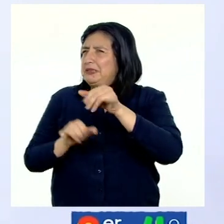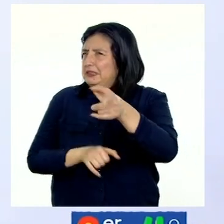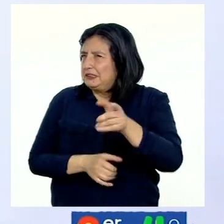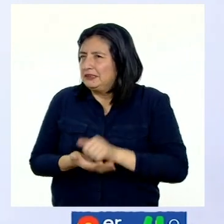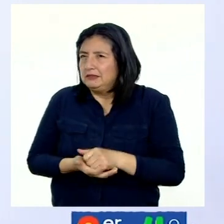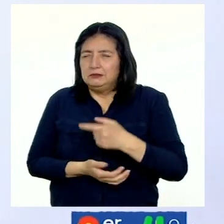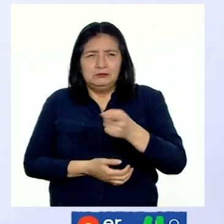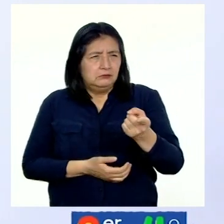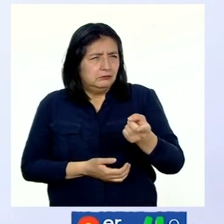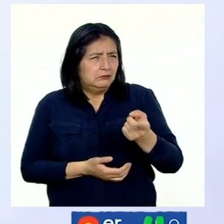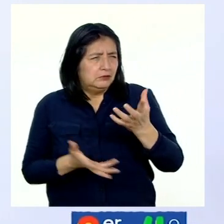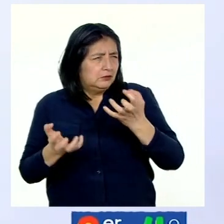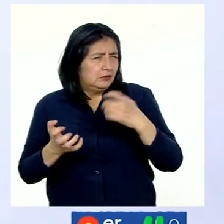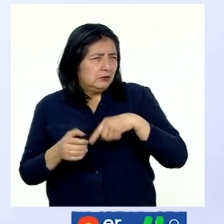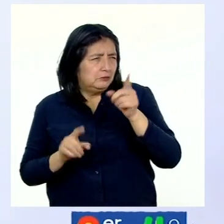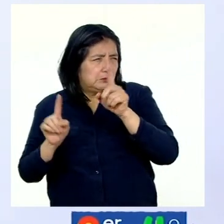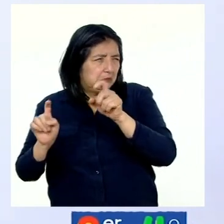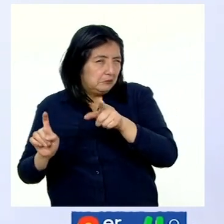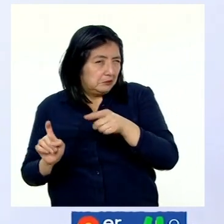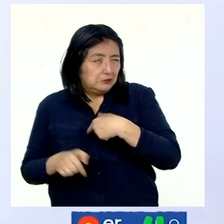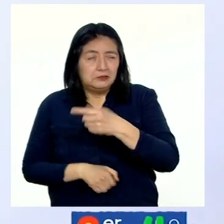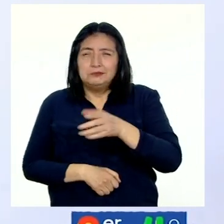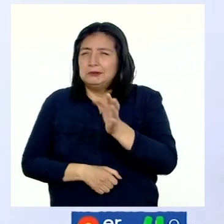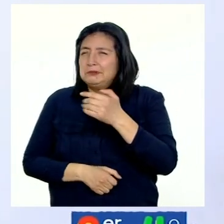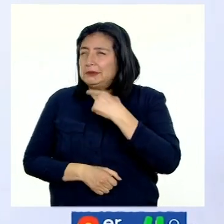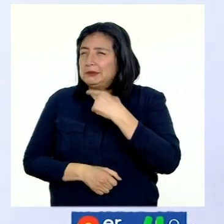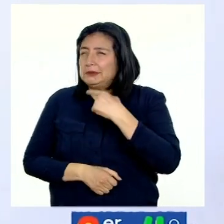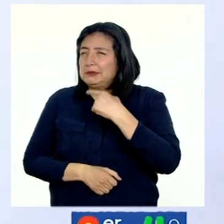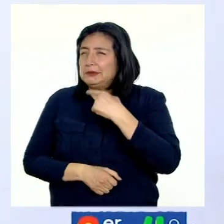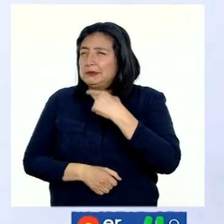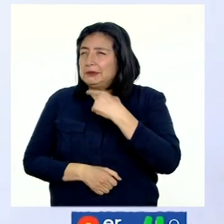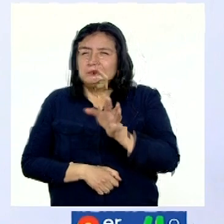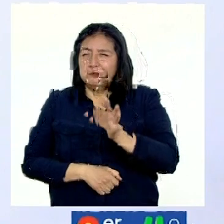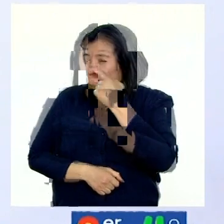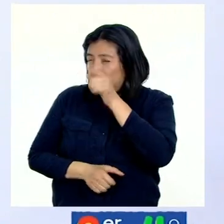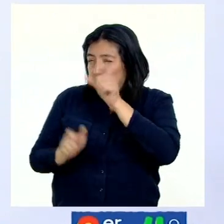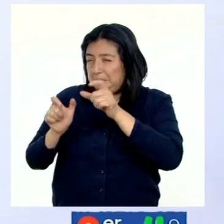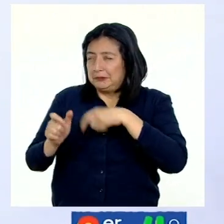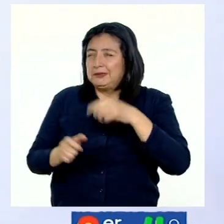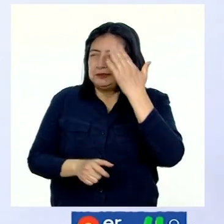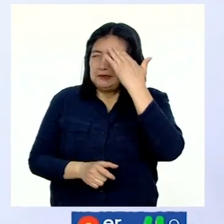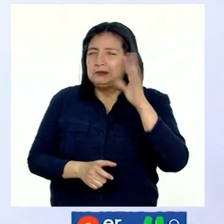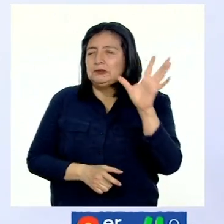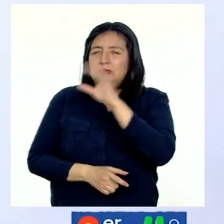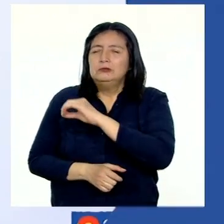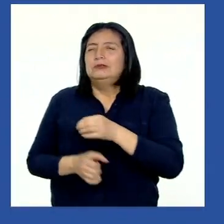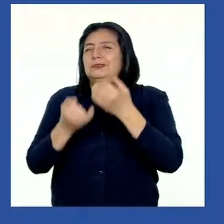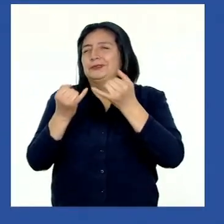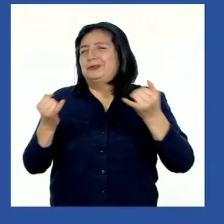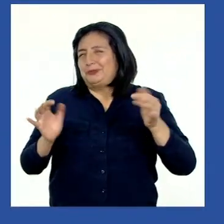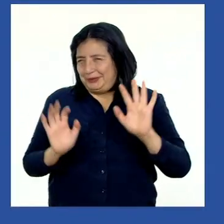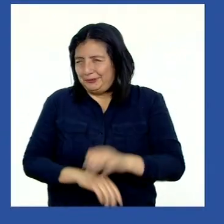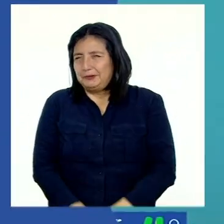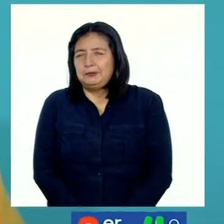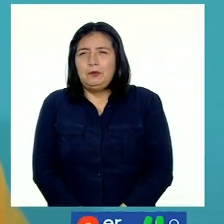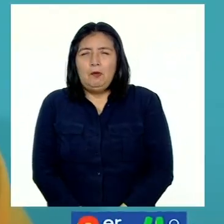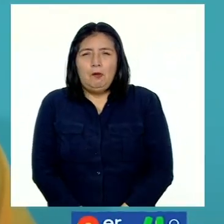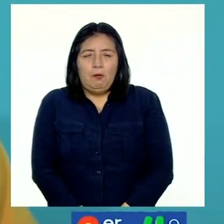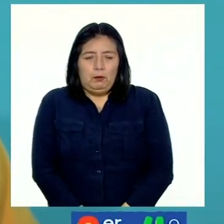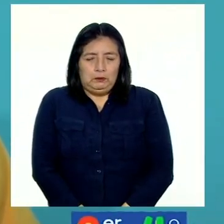¿Qué quisieran preguntarle? Vamos a conocer a esta persona que nos todo sobre los instrumentos de medición.